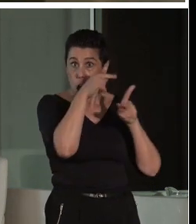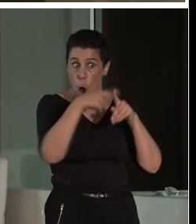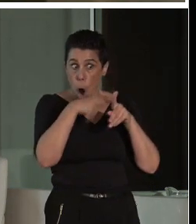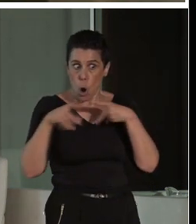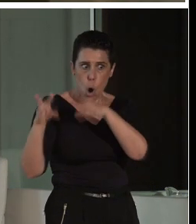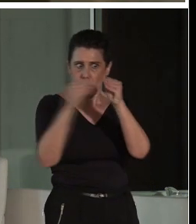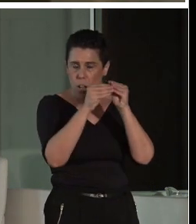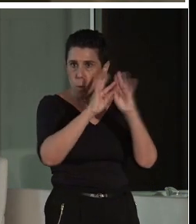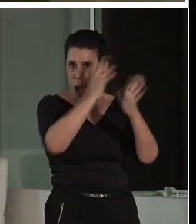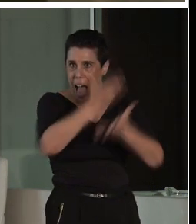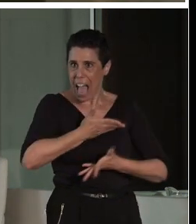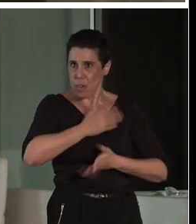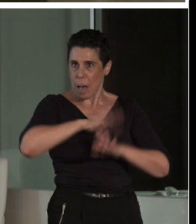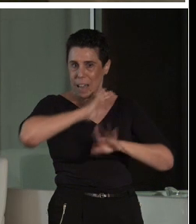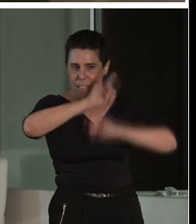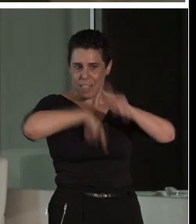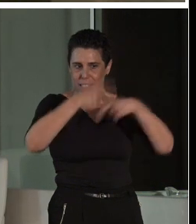que queremos conseguir un estándar de calidad.